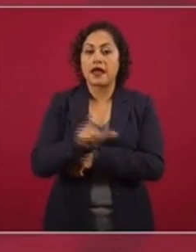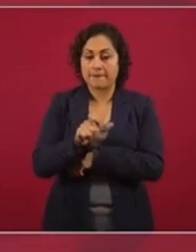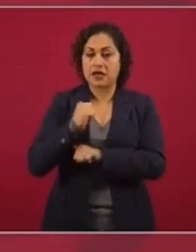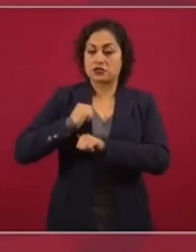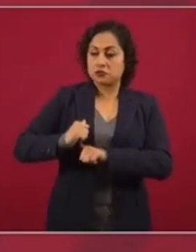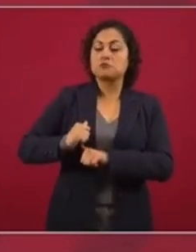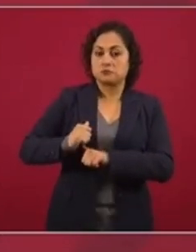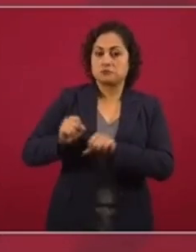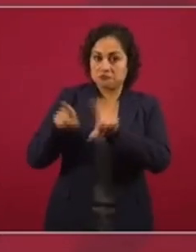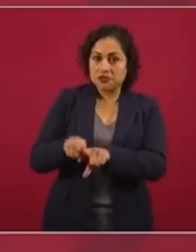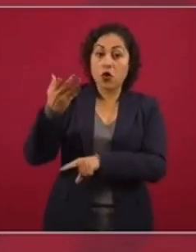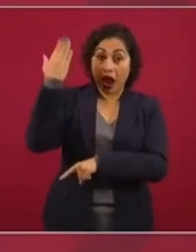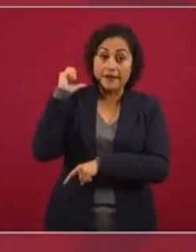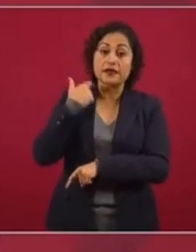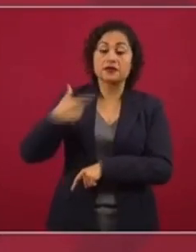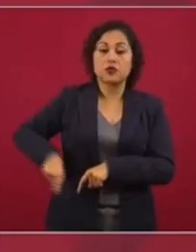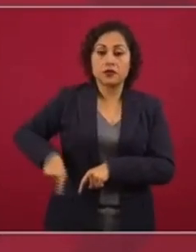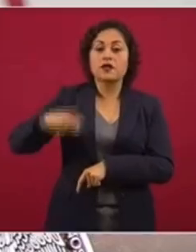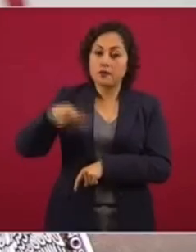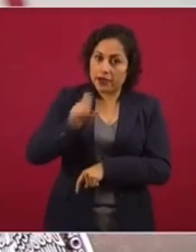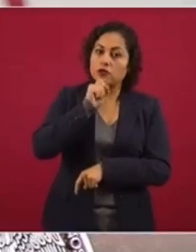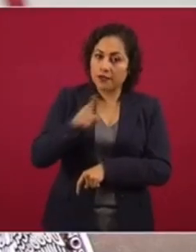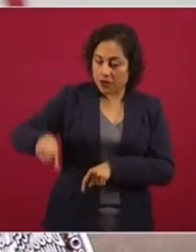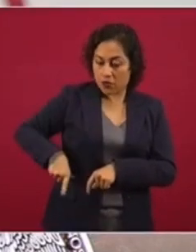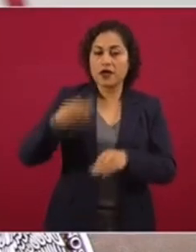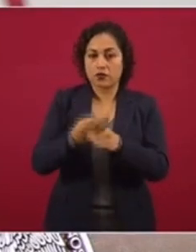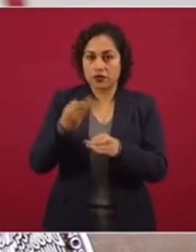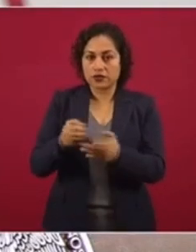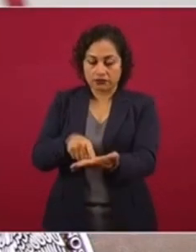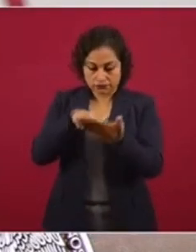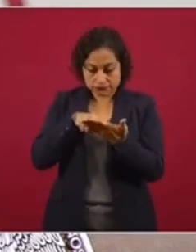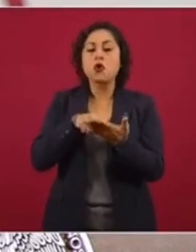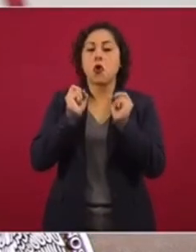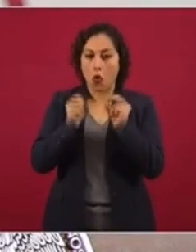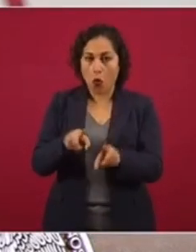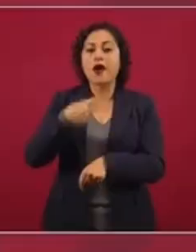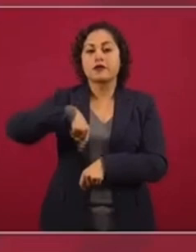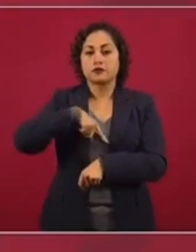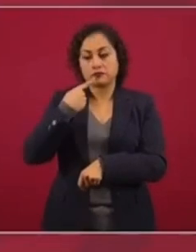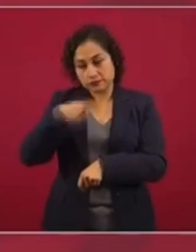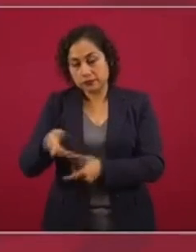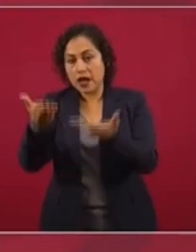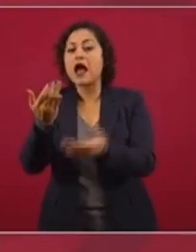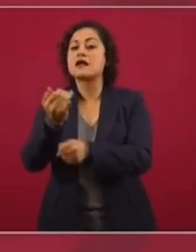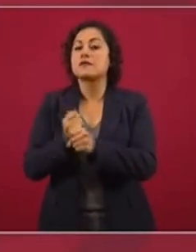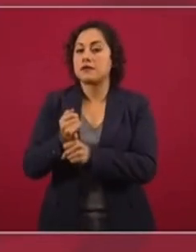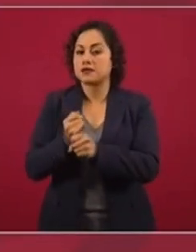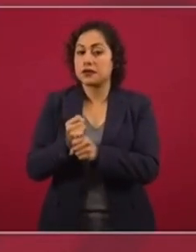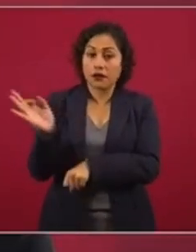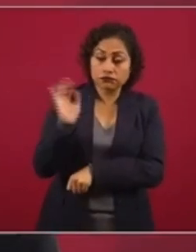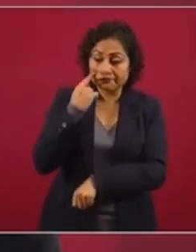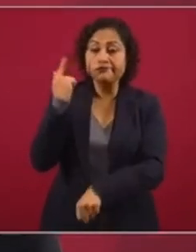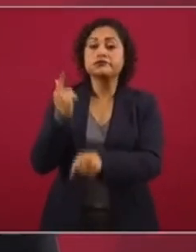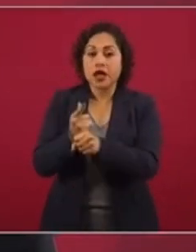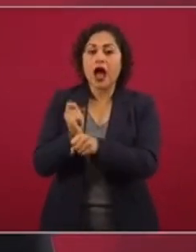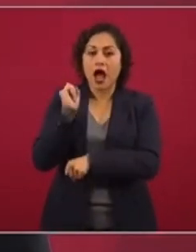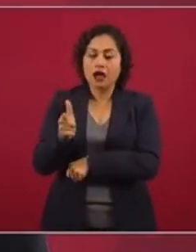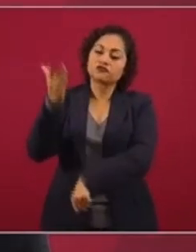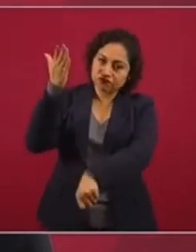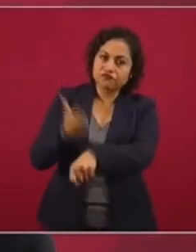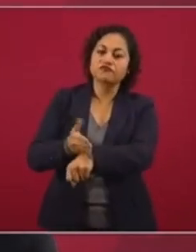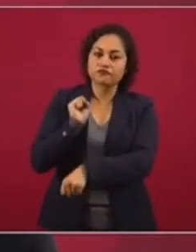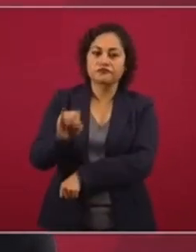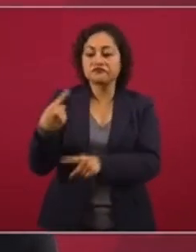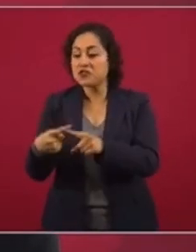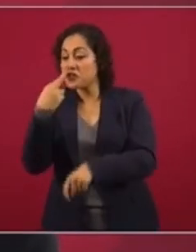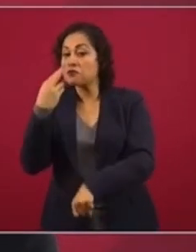sino ya durante el gobierno nuestro. También se investiga y, de ser cierto, se castiga a los